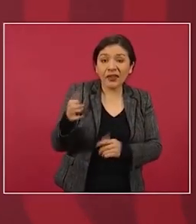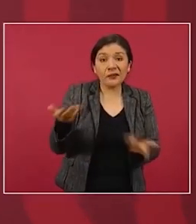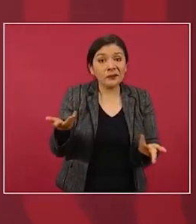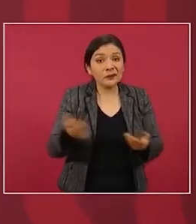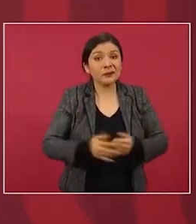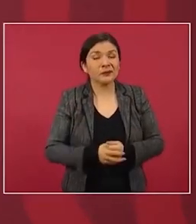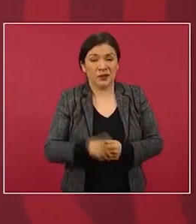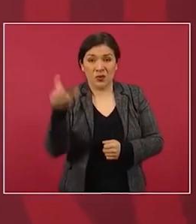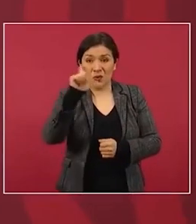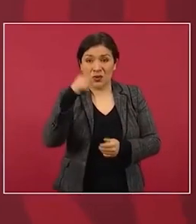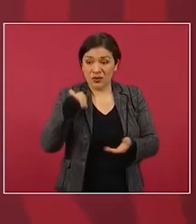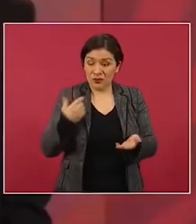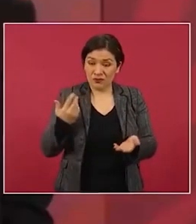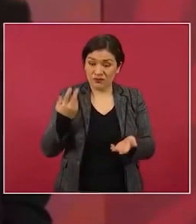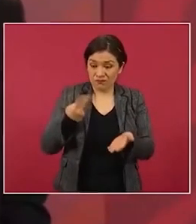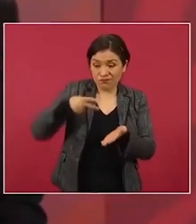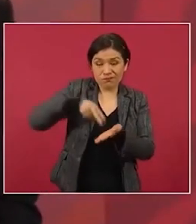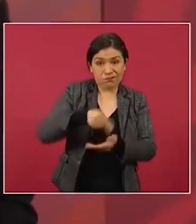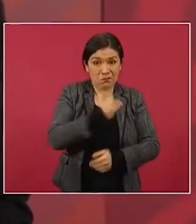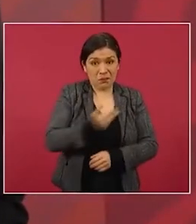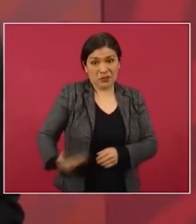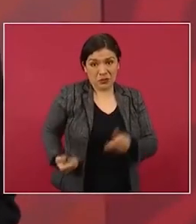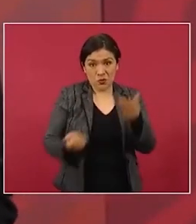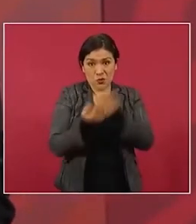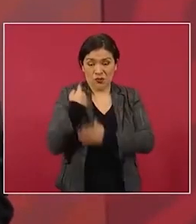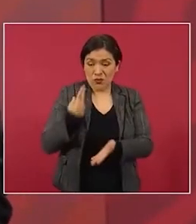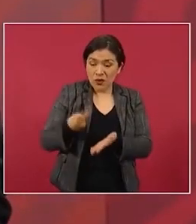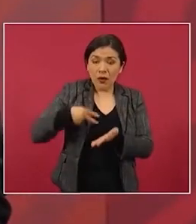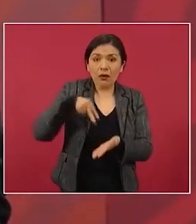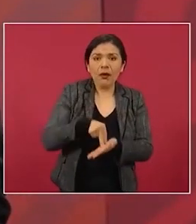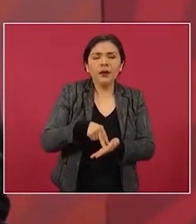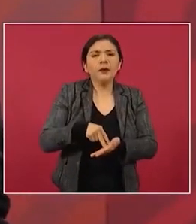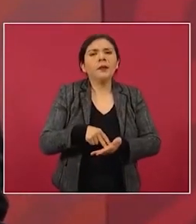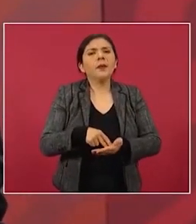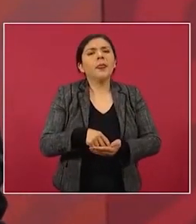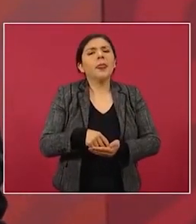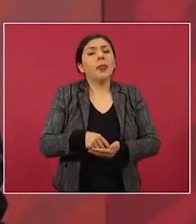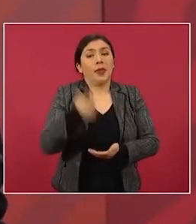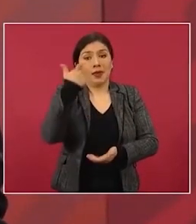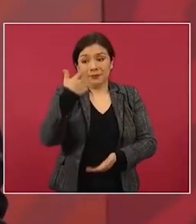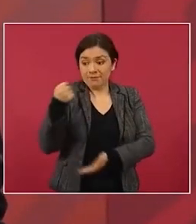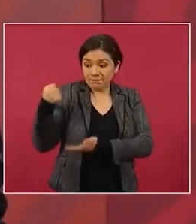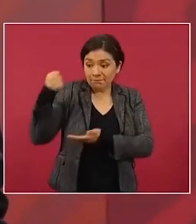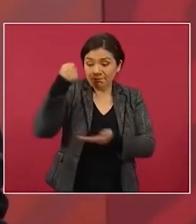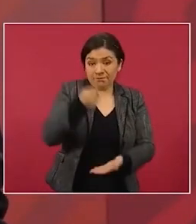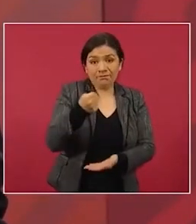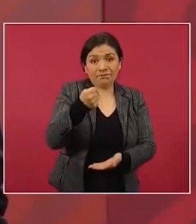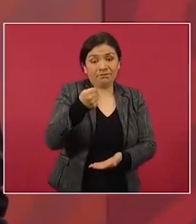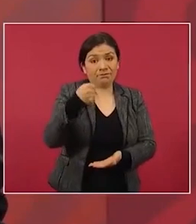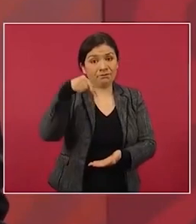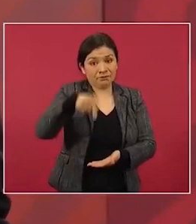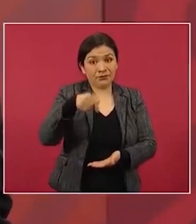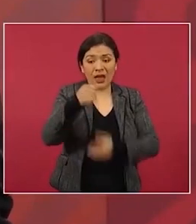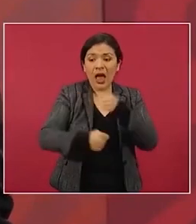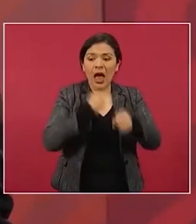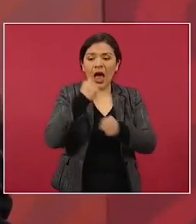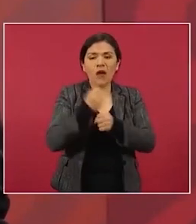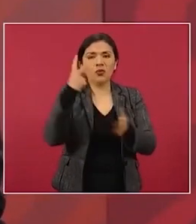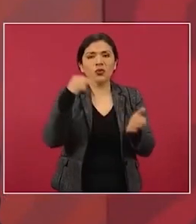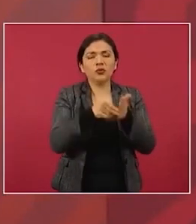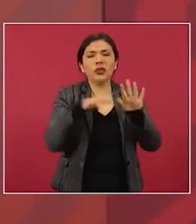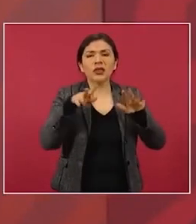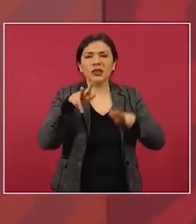Cuando yo llegué a la presidencia, el presupuesto que ejercieron en el 2018